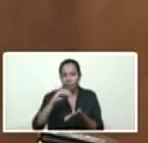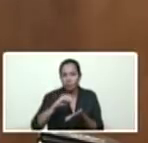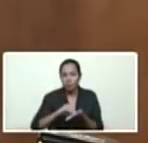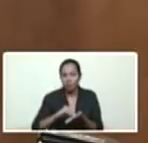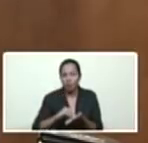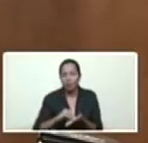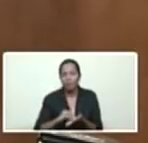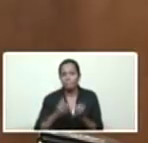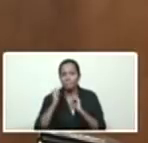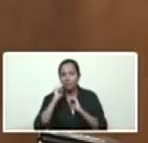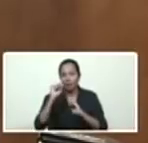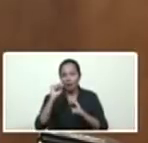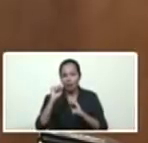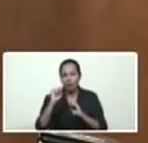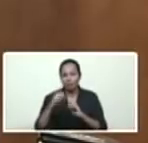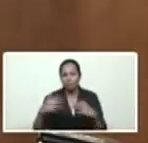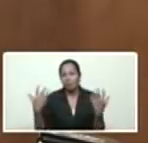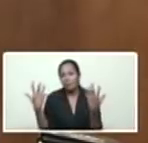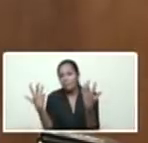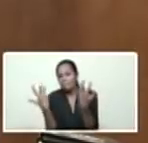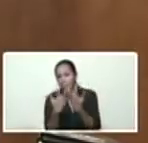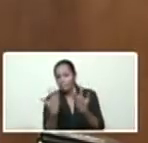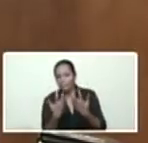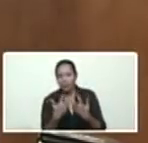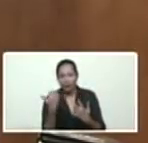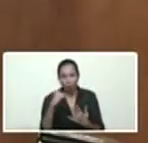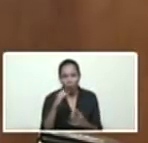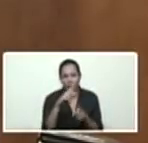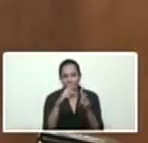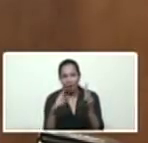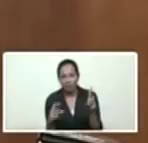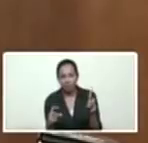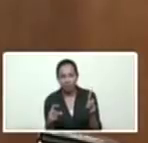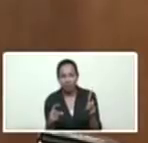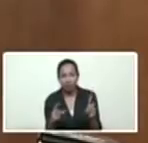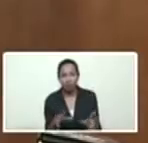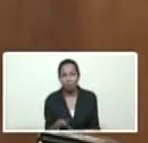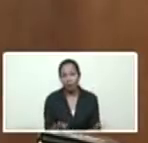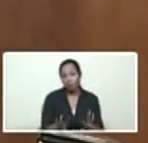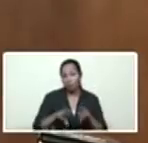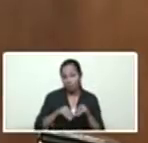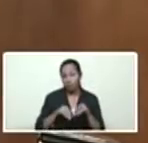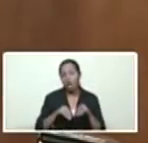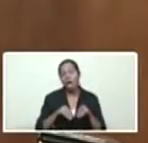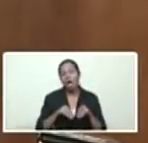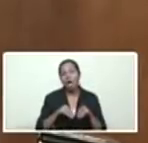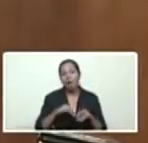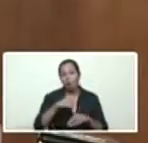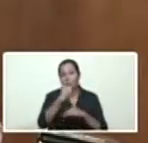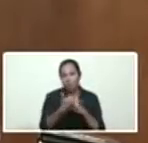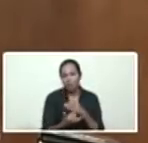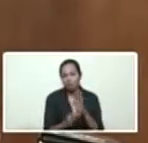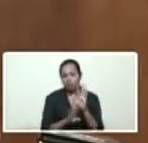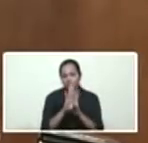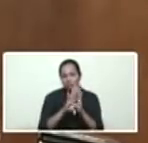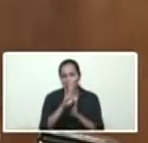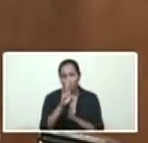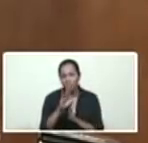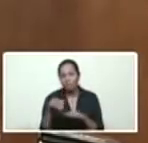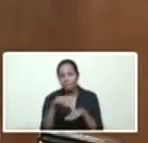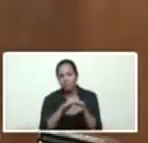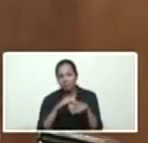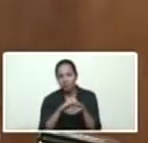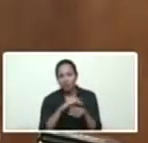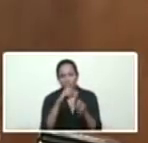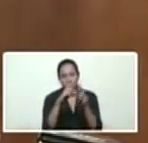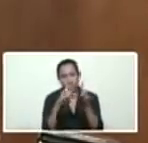ganar la guerra eléctrica y para asumir los proyectos de desarrollo del país el Ministerio de Ciencia y Tecnología y estoy